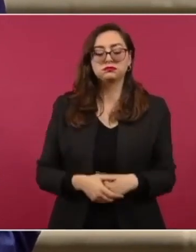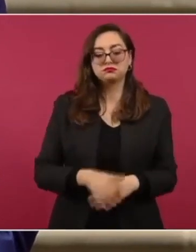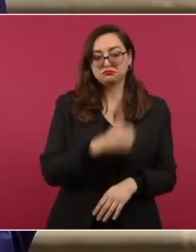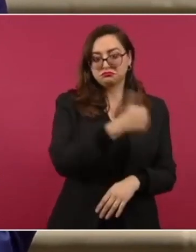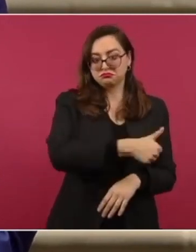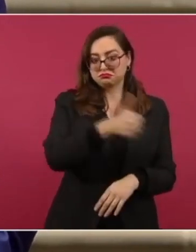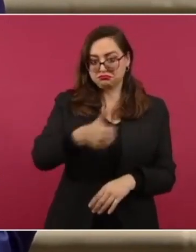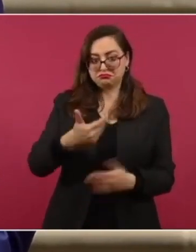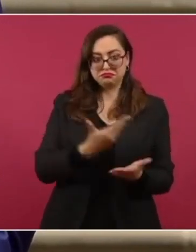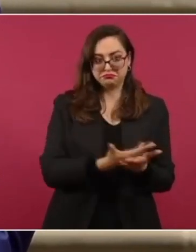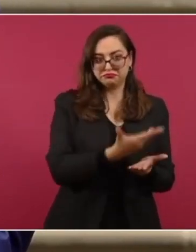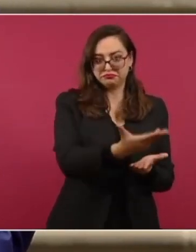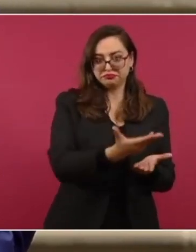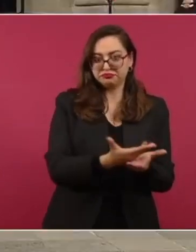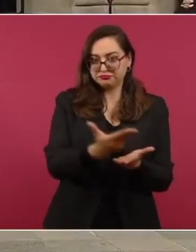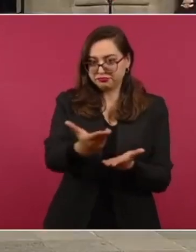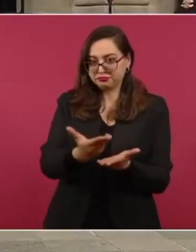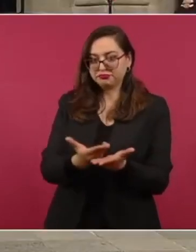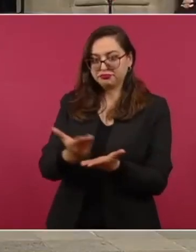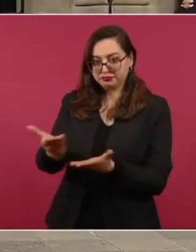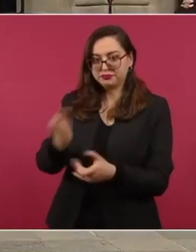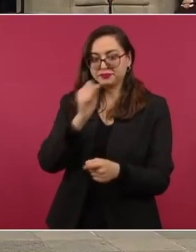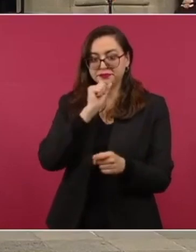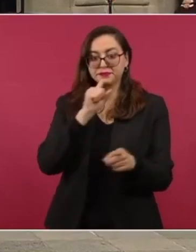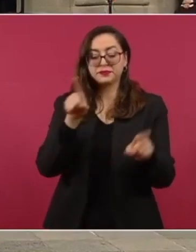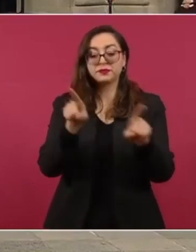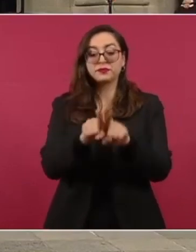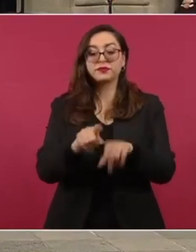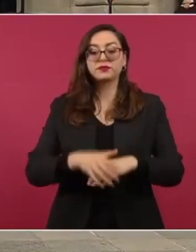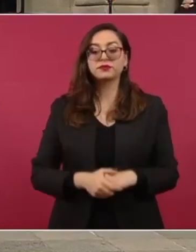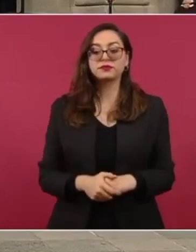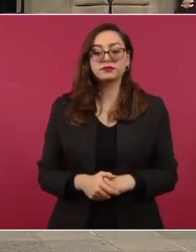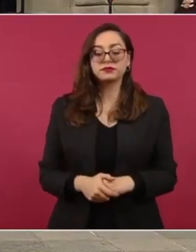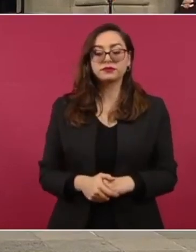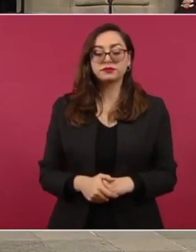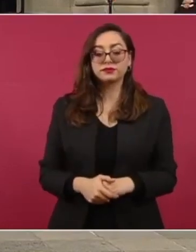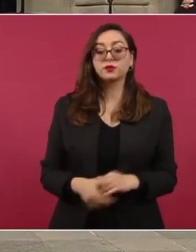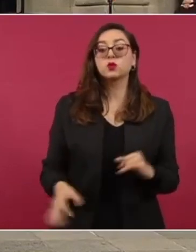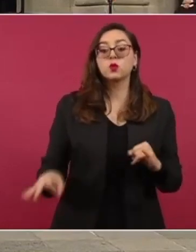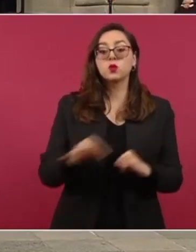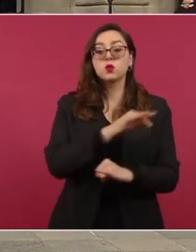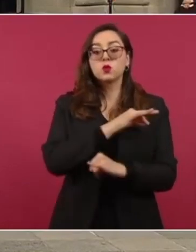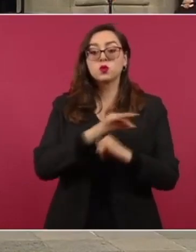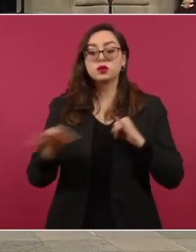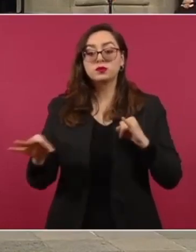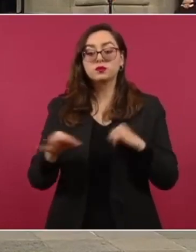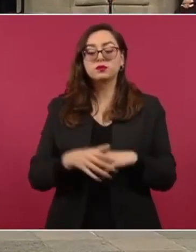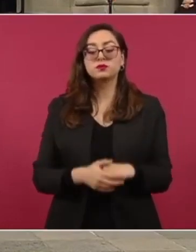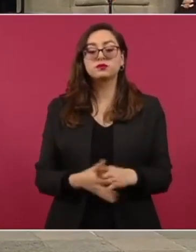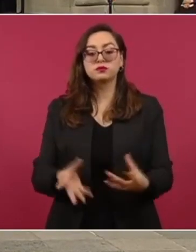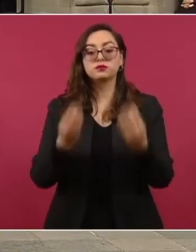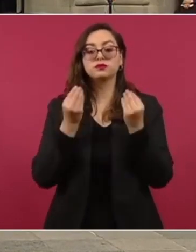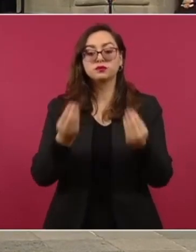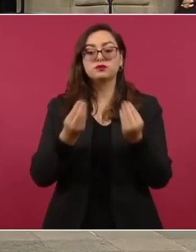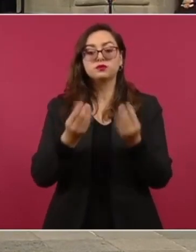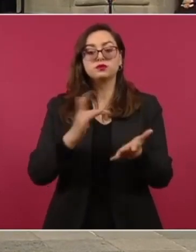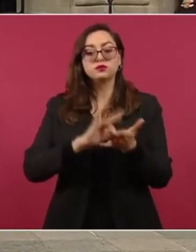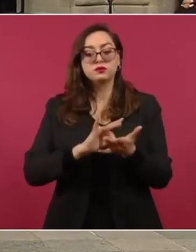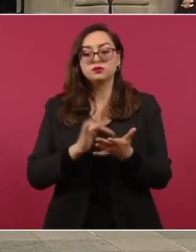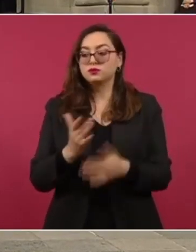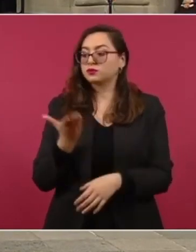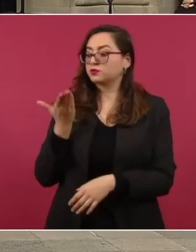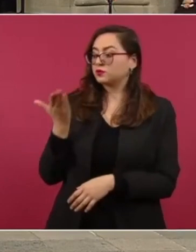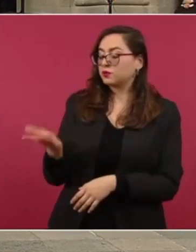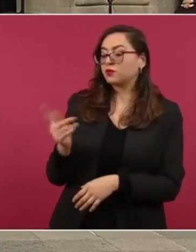inmediata. Por último, quiero agradecer al primer ministro, Dios se